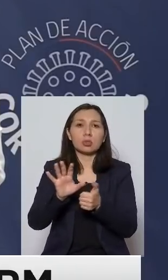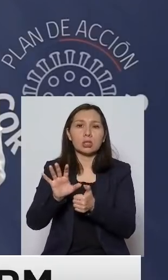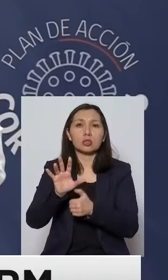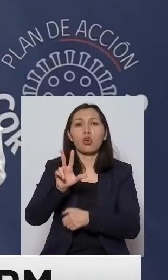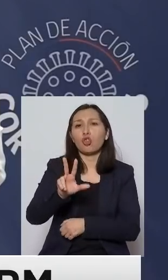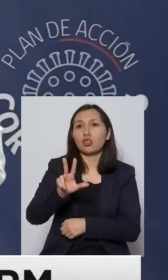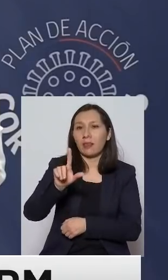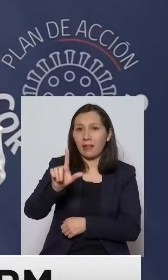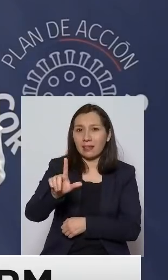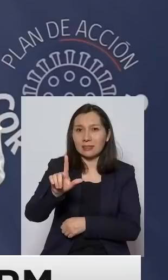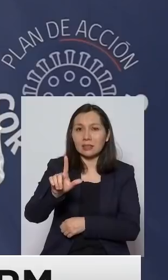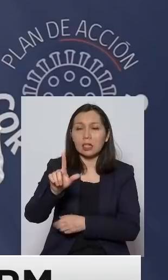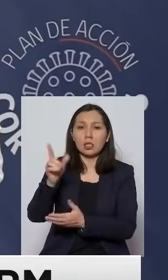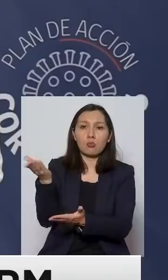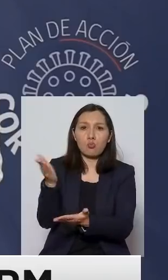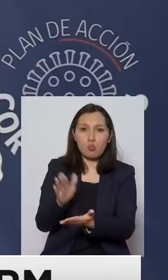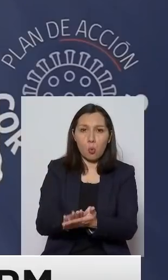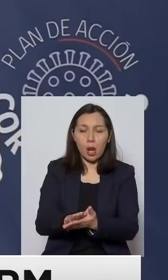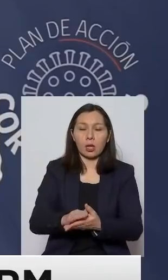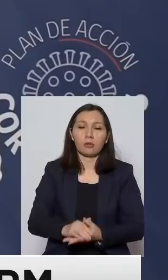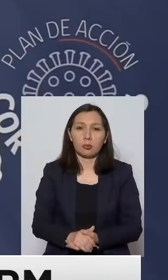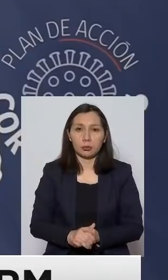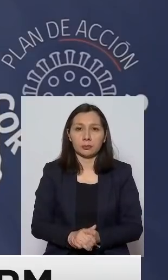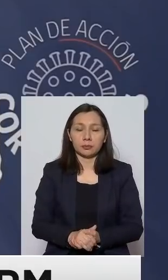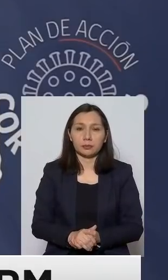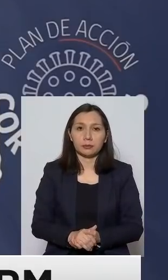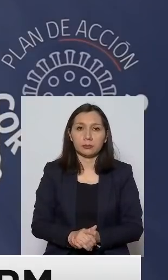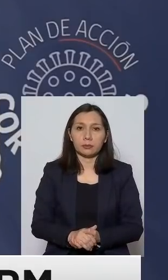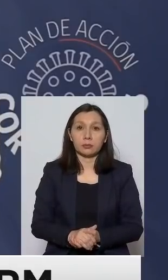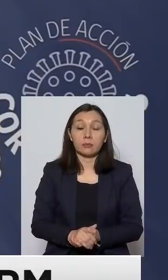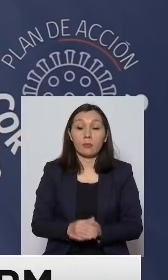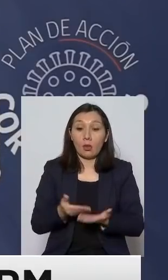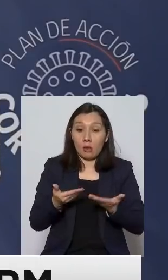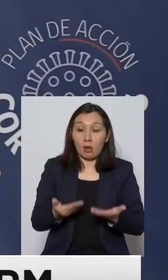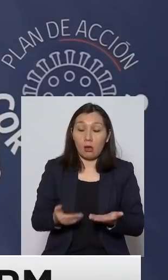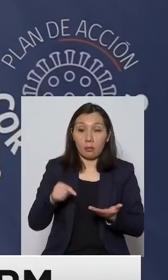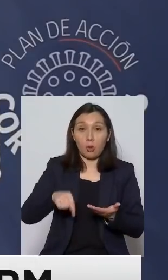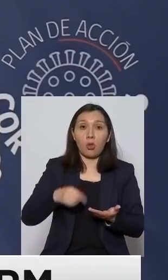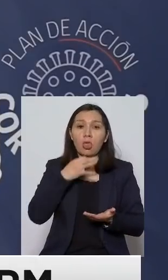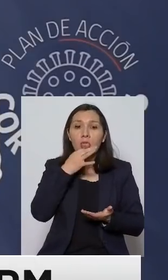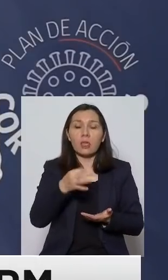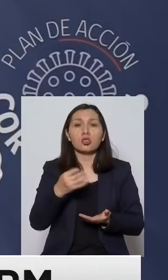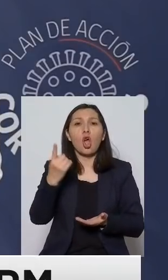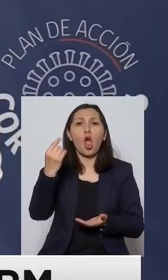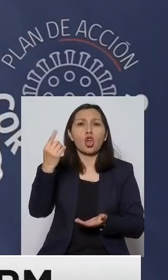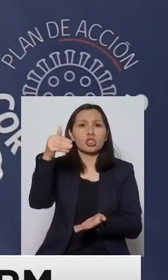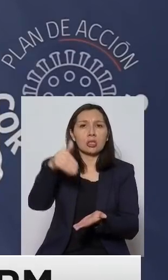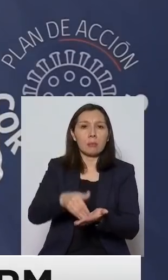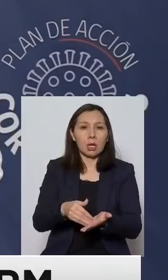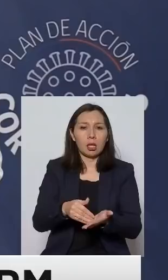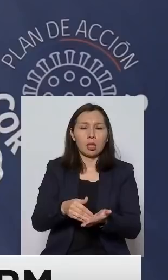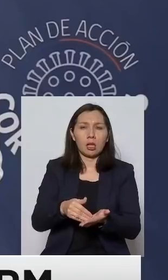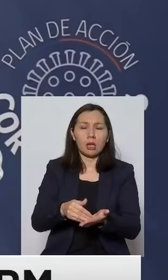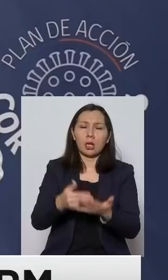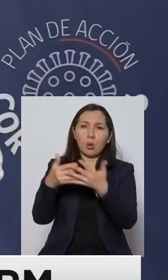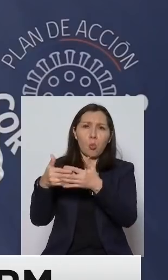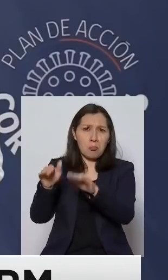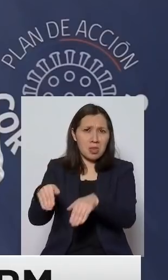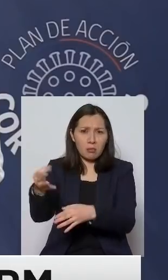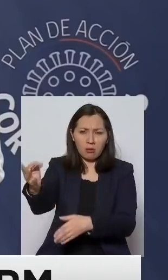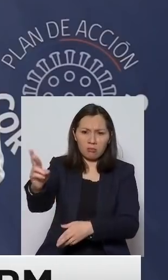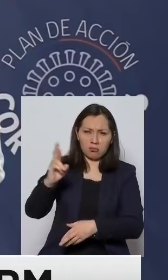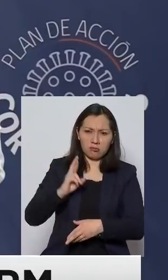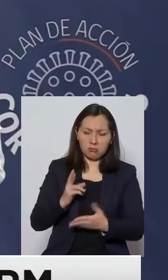687 fallecidos hoy día dice que son 11.000 pero ojo